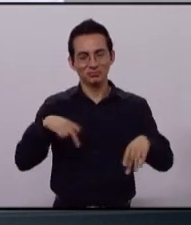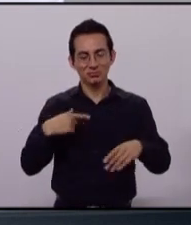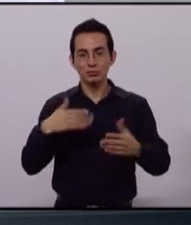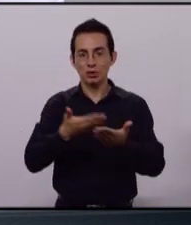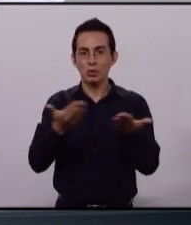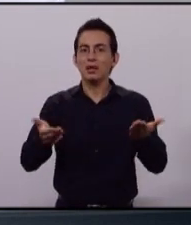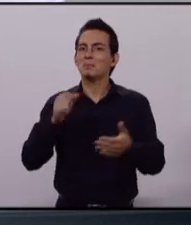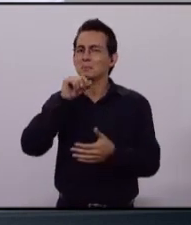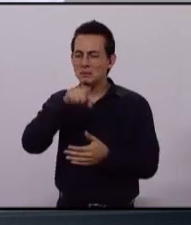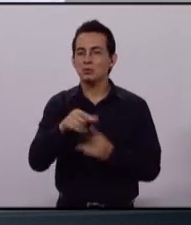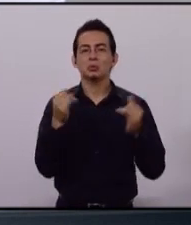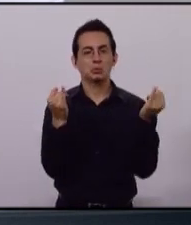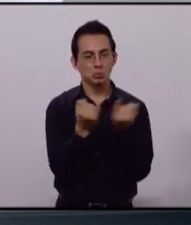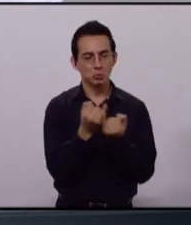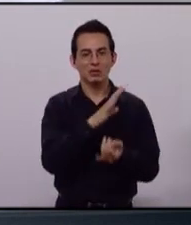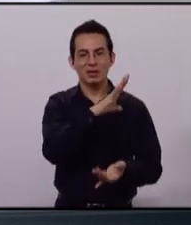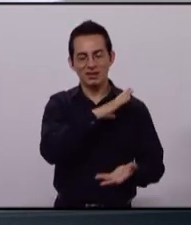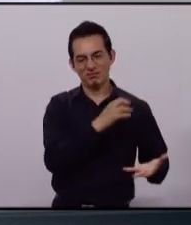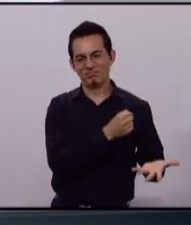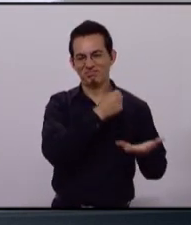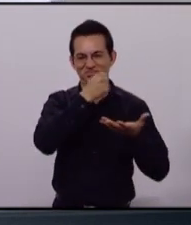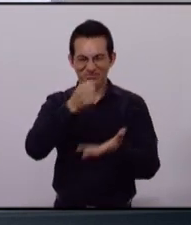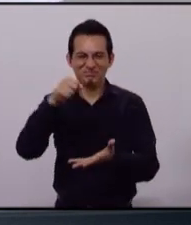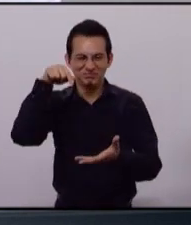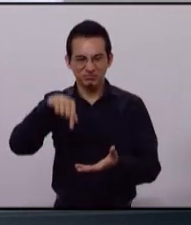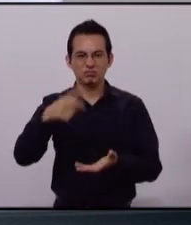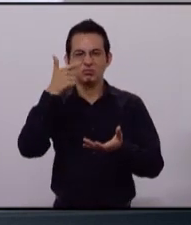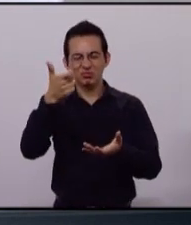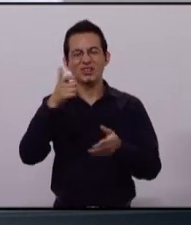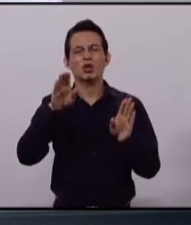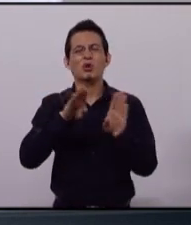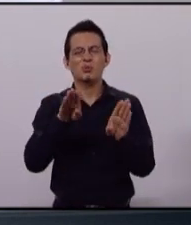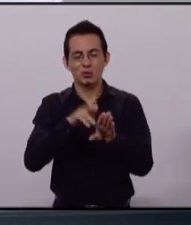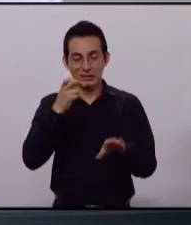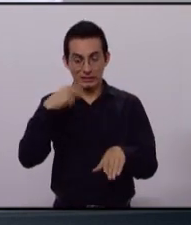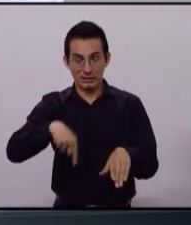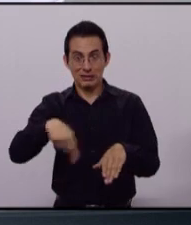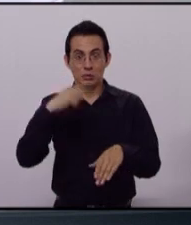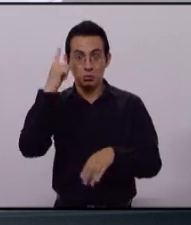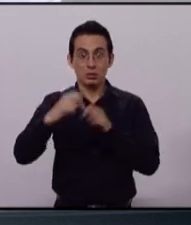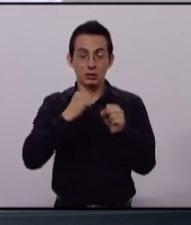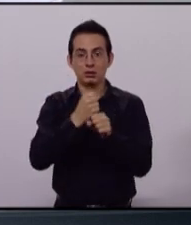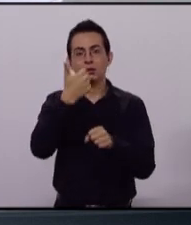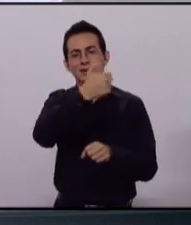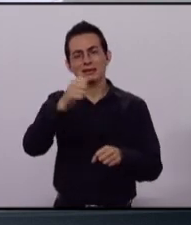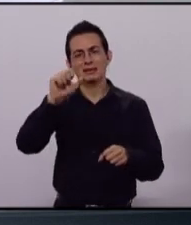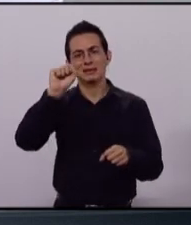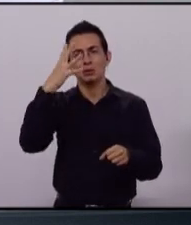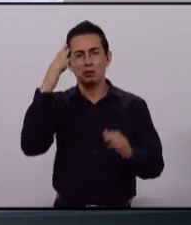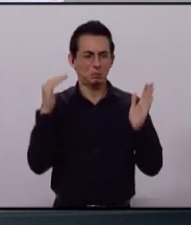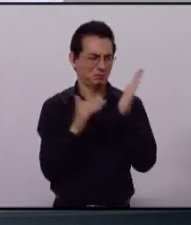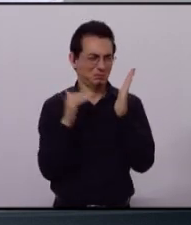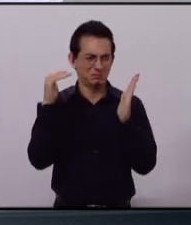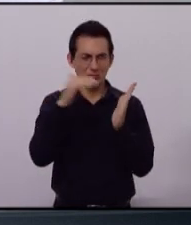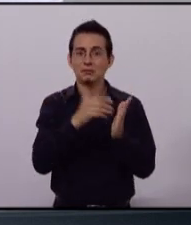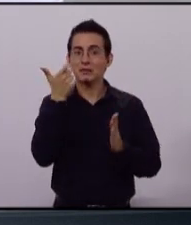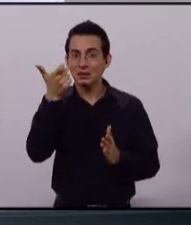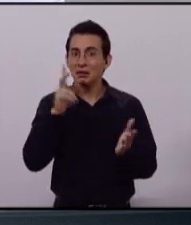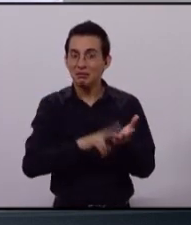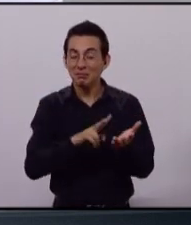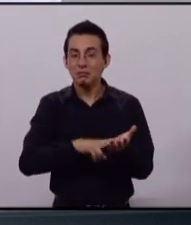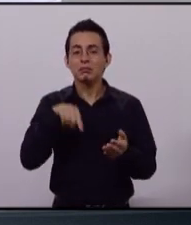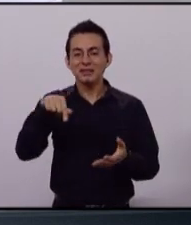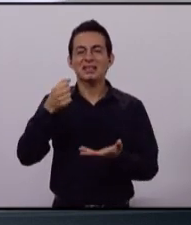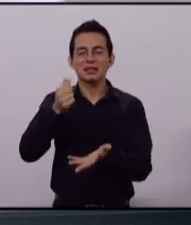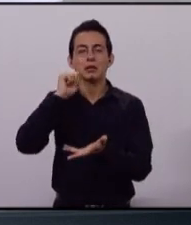Contamos también con el fondo de fortalecimiento, que para este año tiene 664 millones de pesos y que no se les da